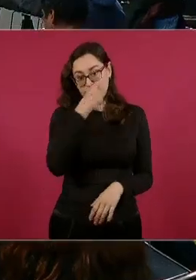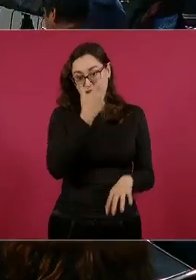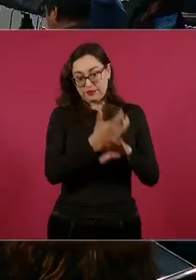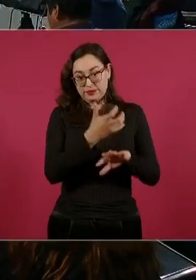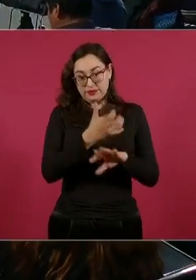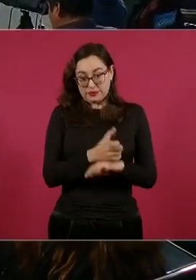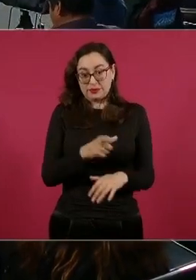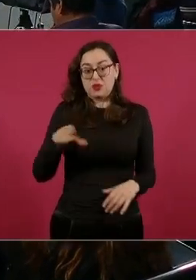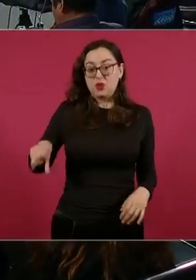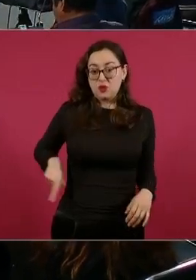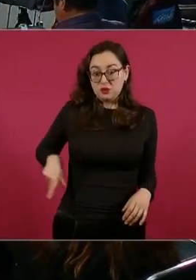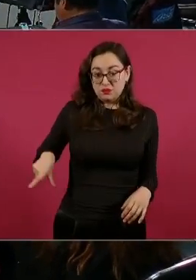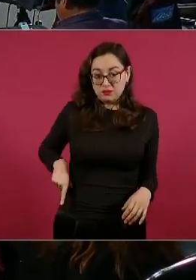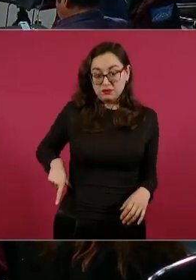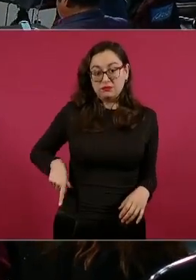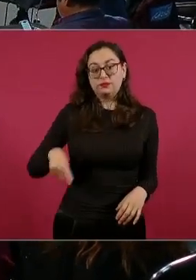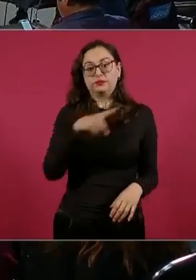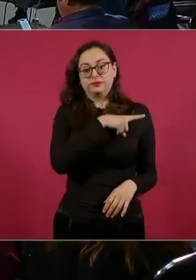gobierno estadounidense.